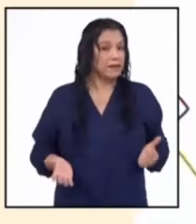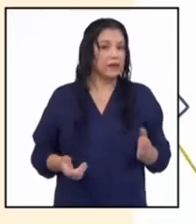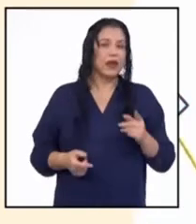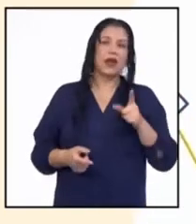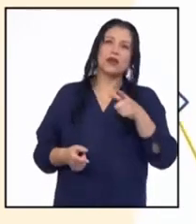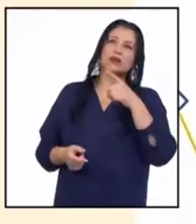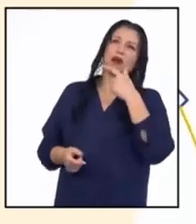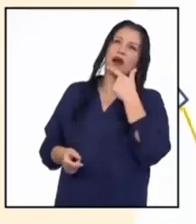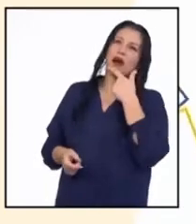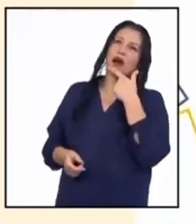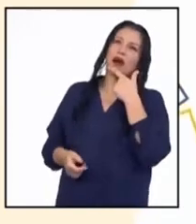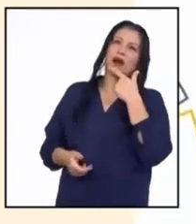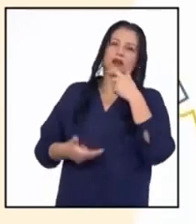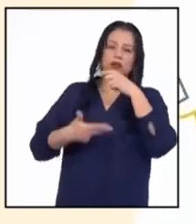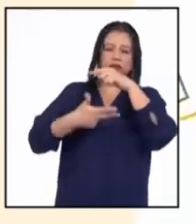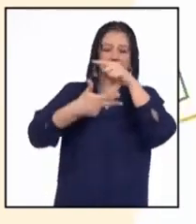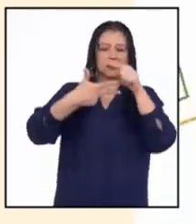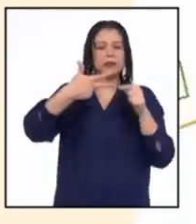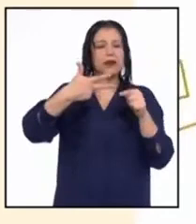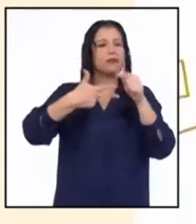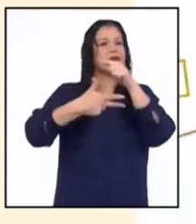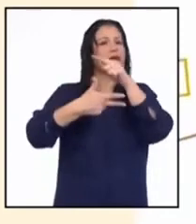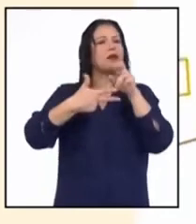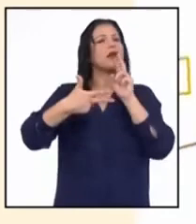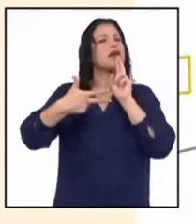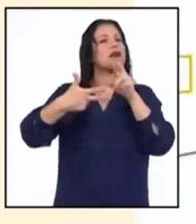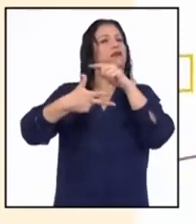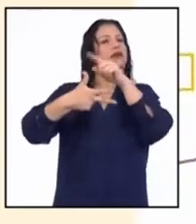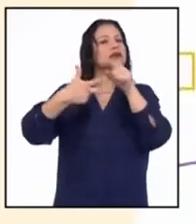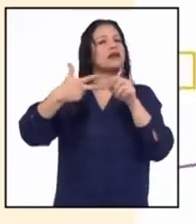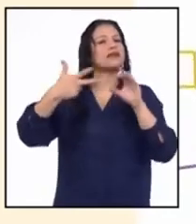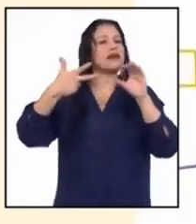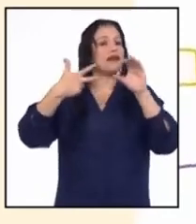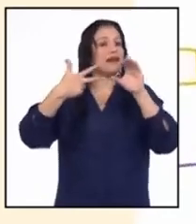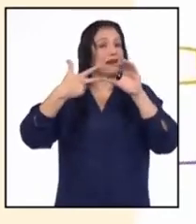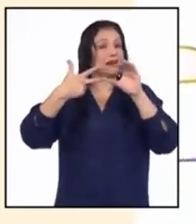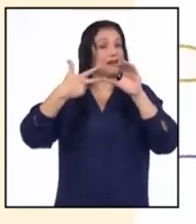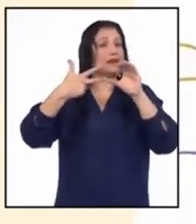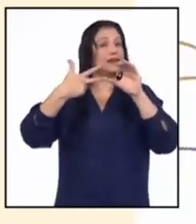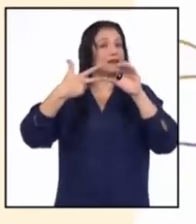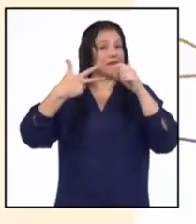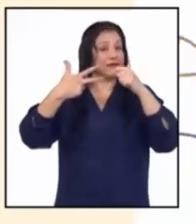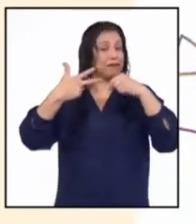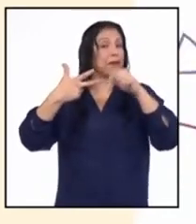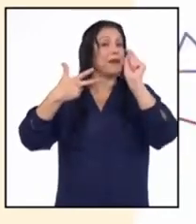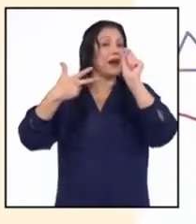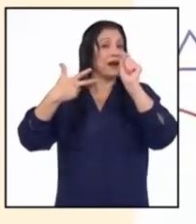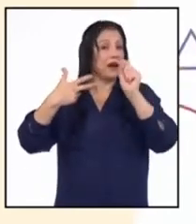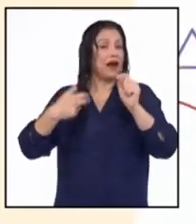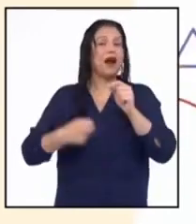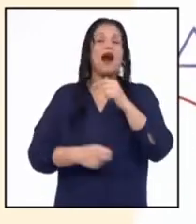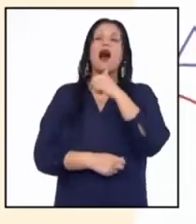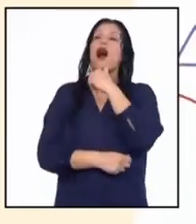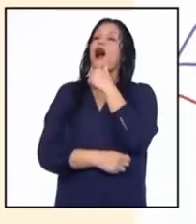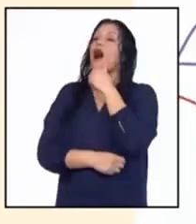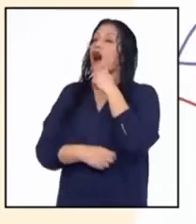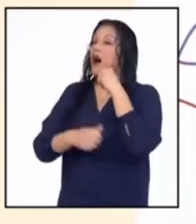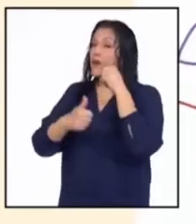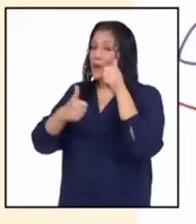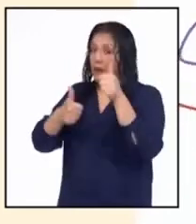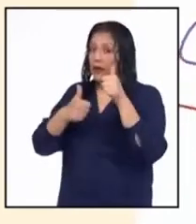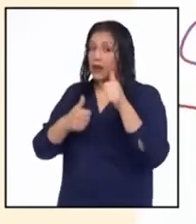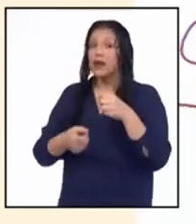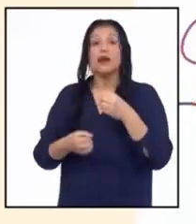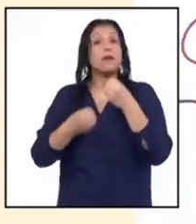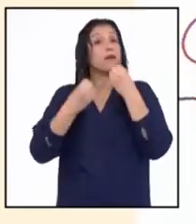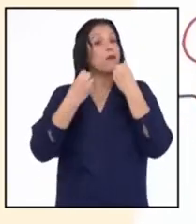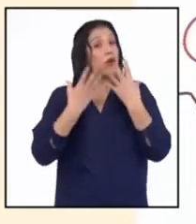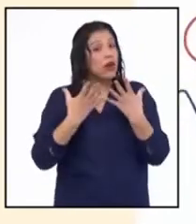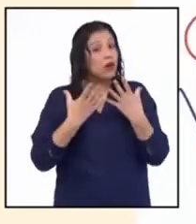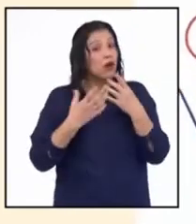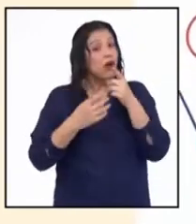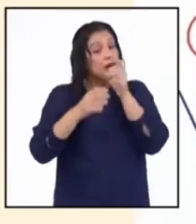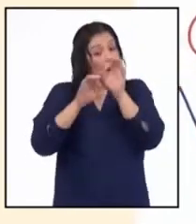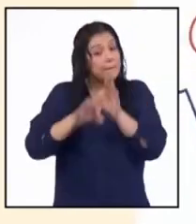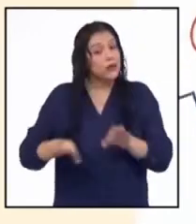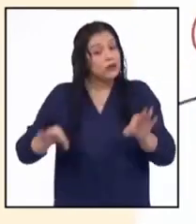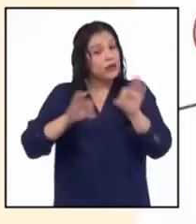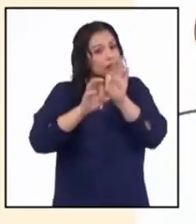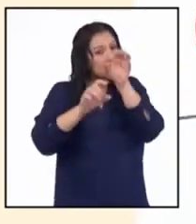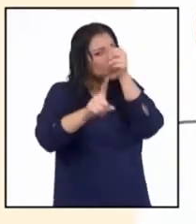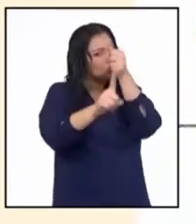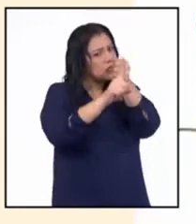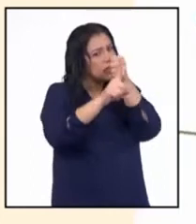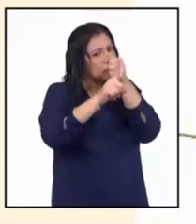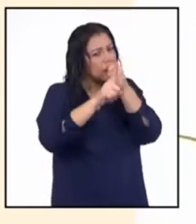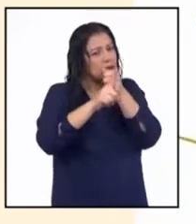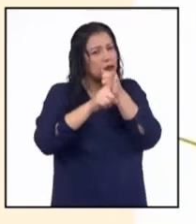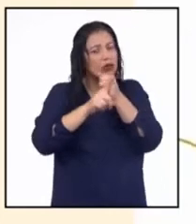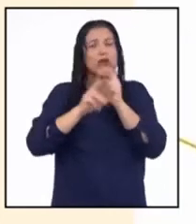Entonces, la respuesta es la C. Qué bueno e importante es que ustedes mismos se